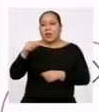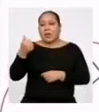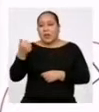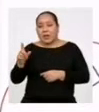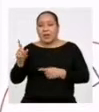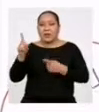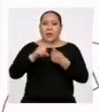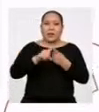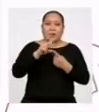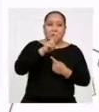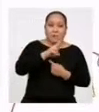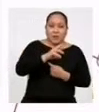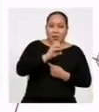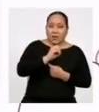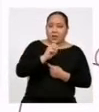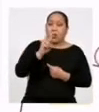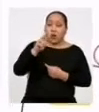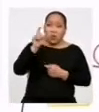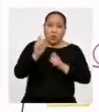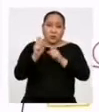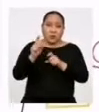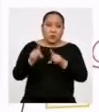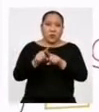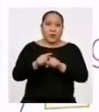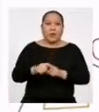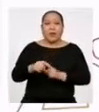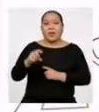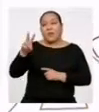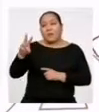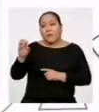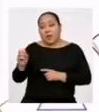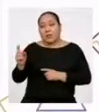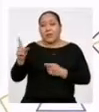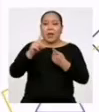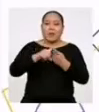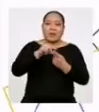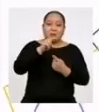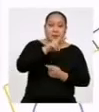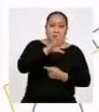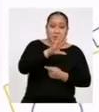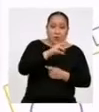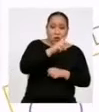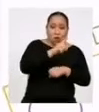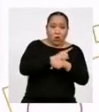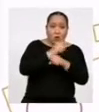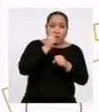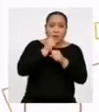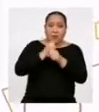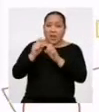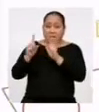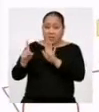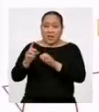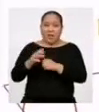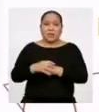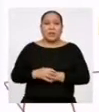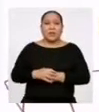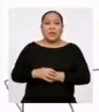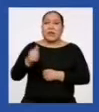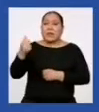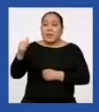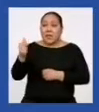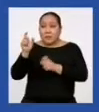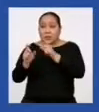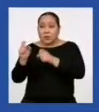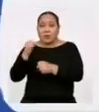20 horas. Mientras que seis docentes laboran de 20 a 25 horas y diez de ellos de 25 a 30.